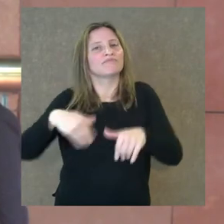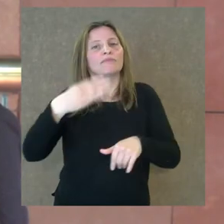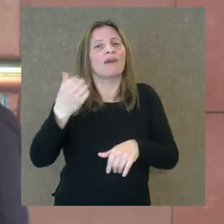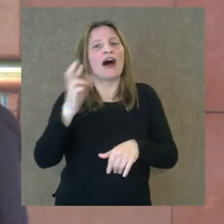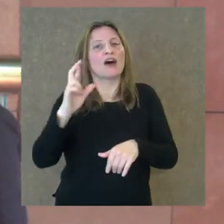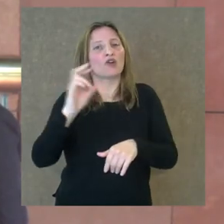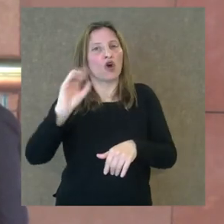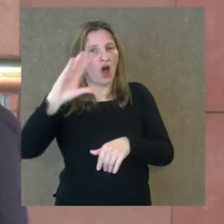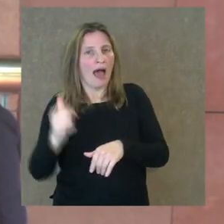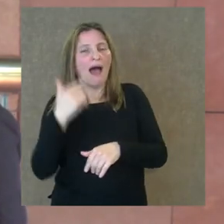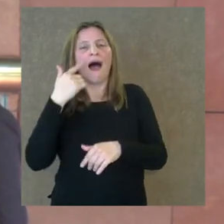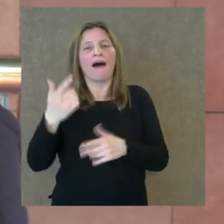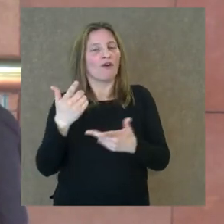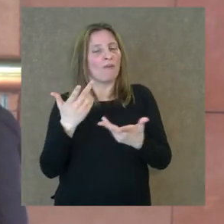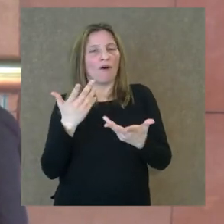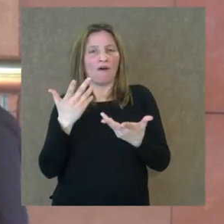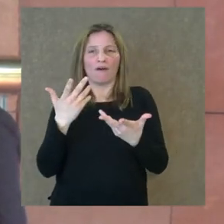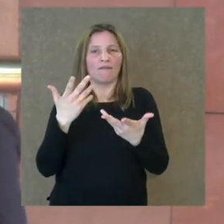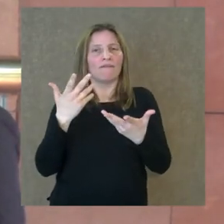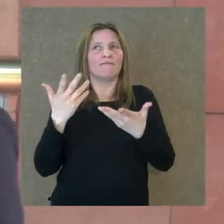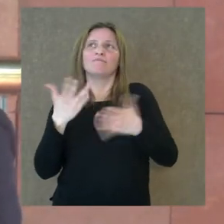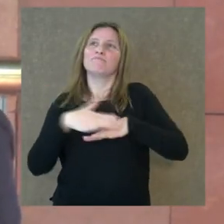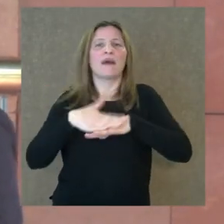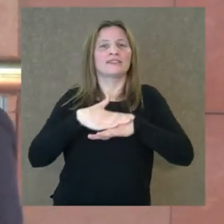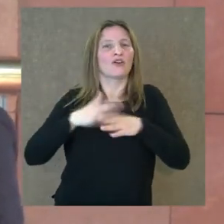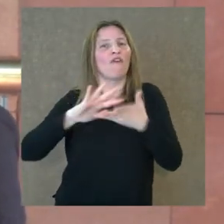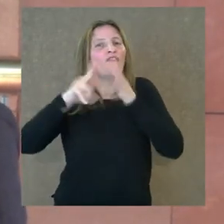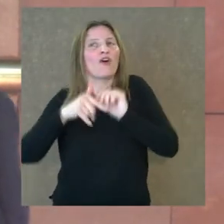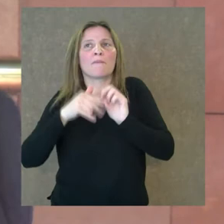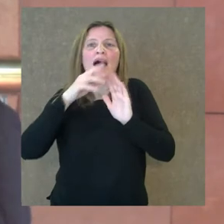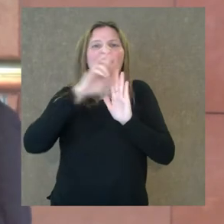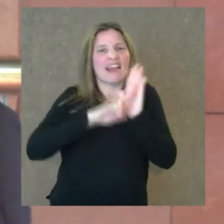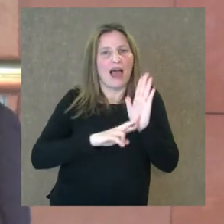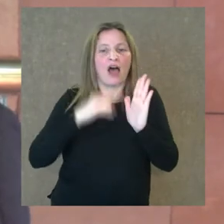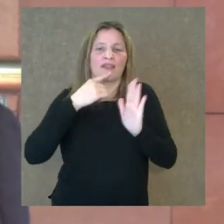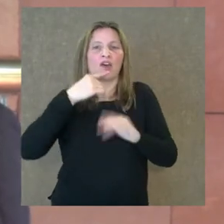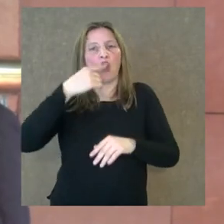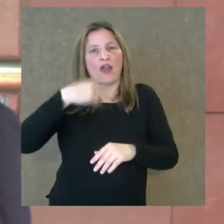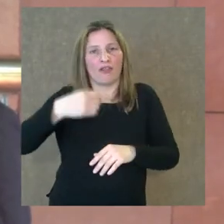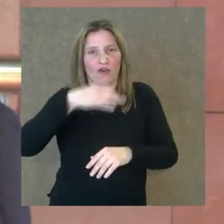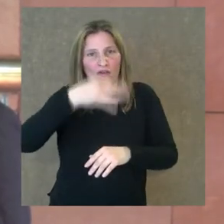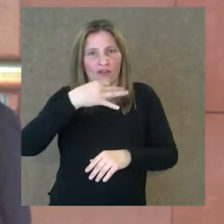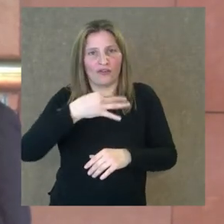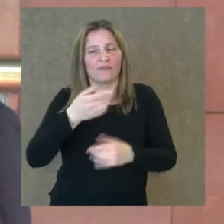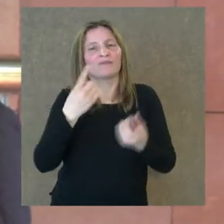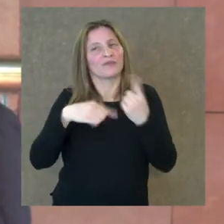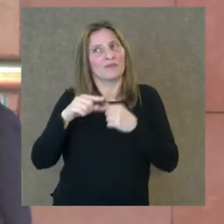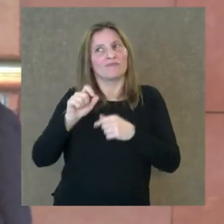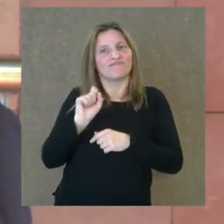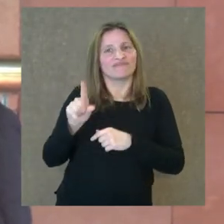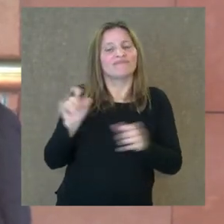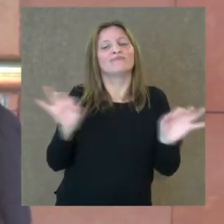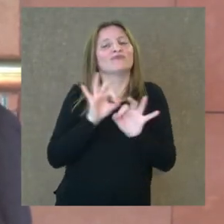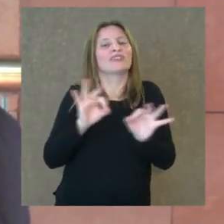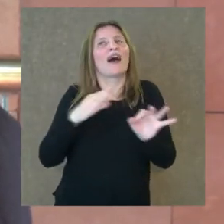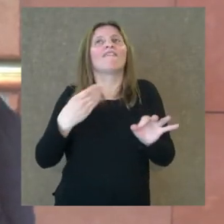convencerte mediante los preceptos básicos de un orador. Por eso yo considero que la música barroca es como mucho más